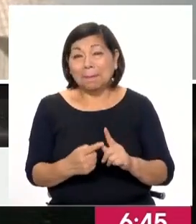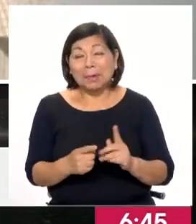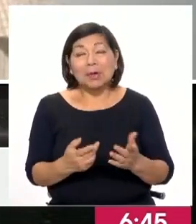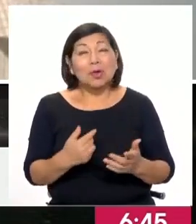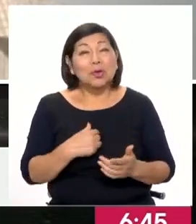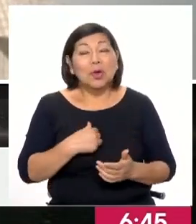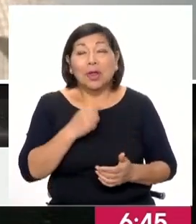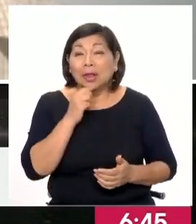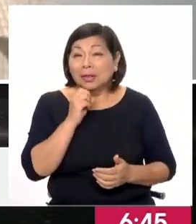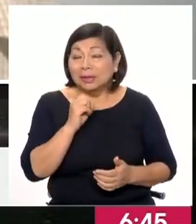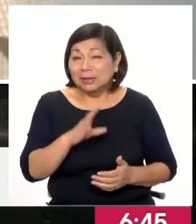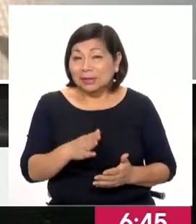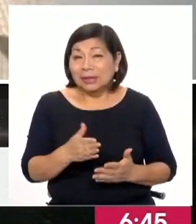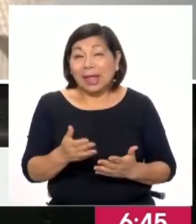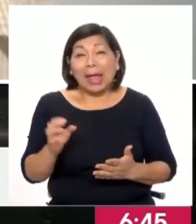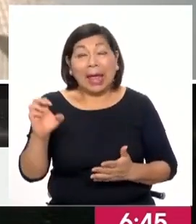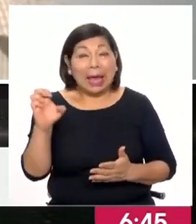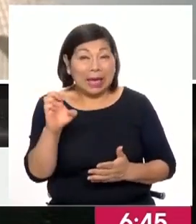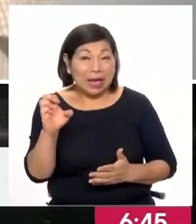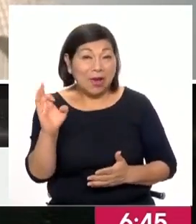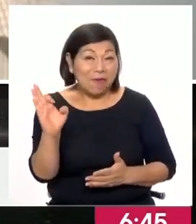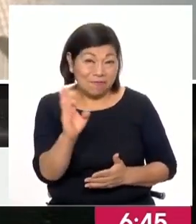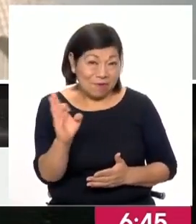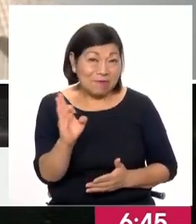Yo decía que en realidad enero y febrero,